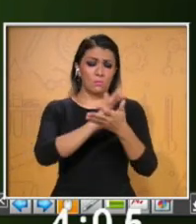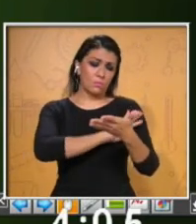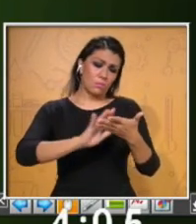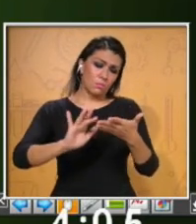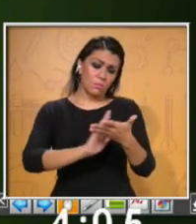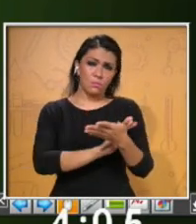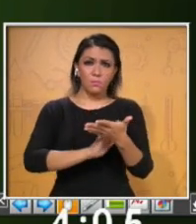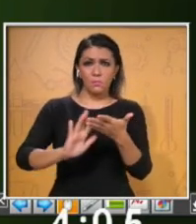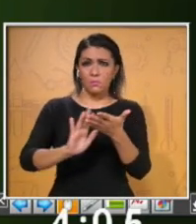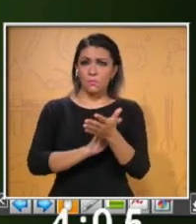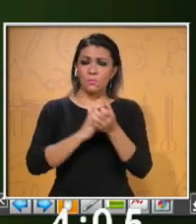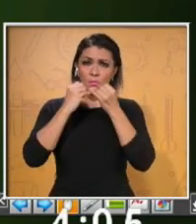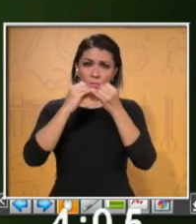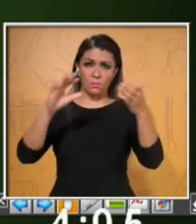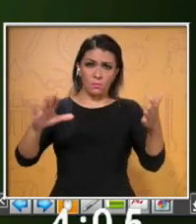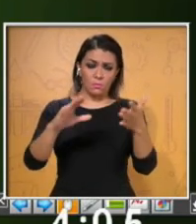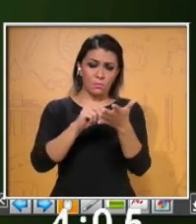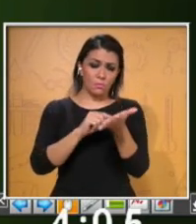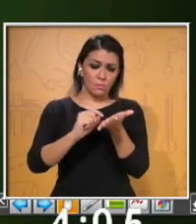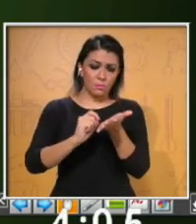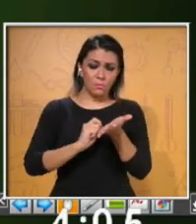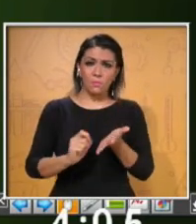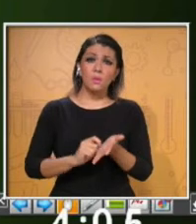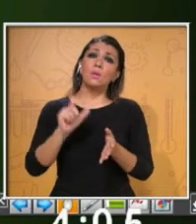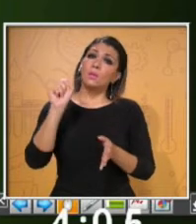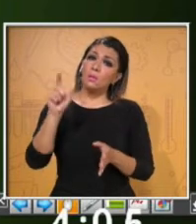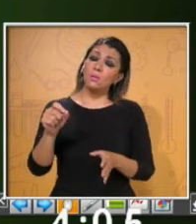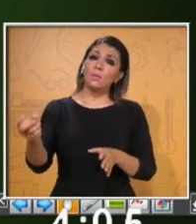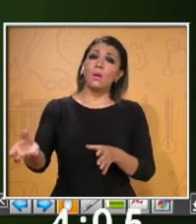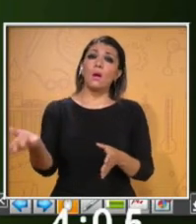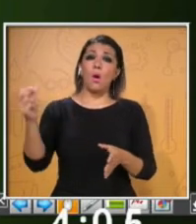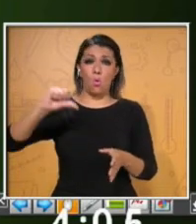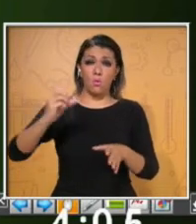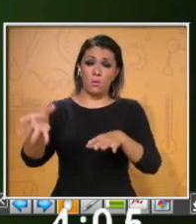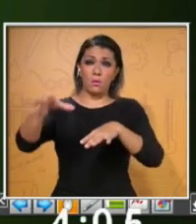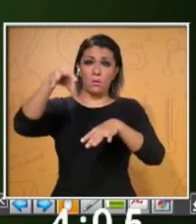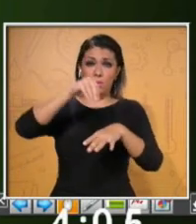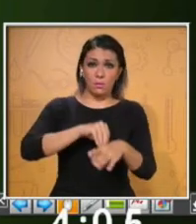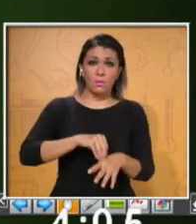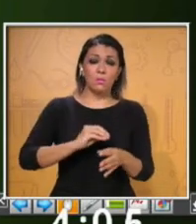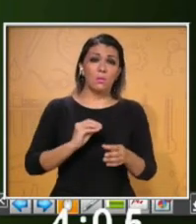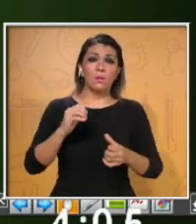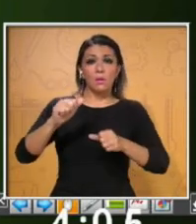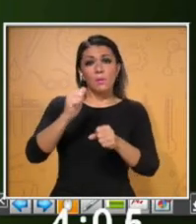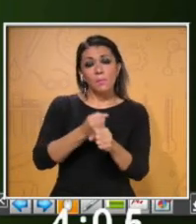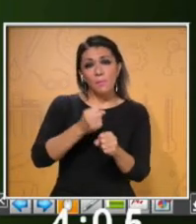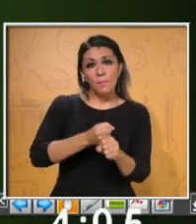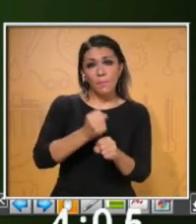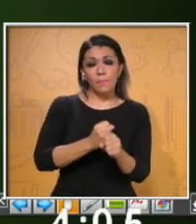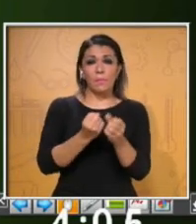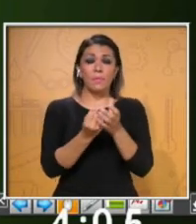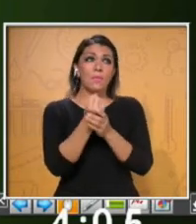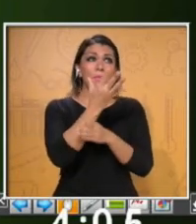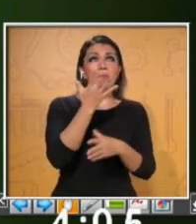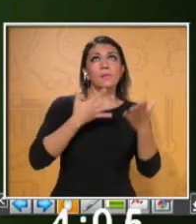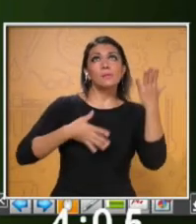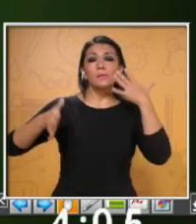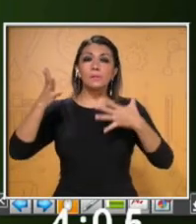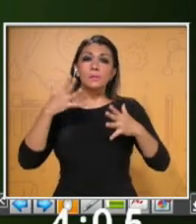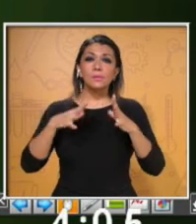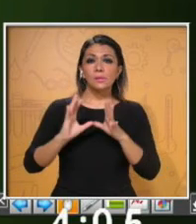informativos. Y para el día de hoy, además, agregamos este aprendizaje, el de ensayar tu presentación oral.